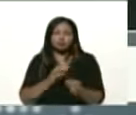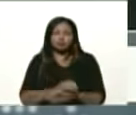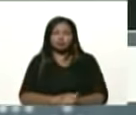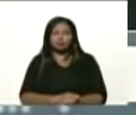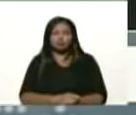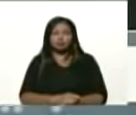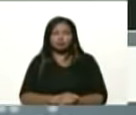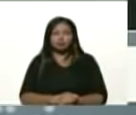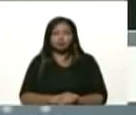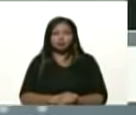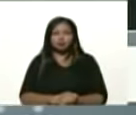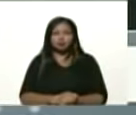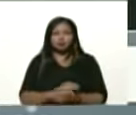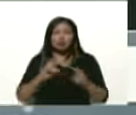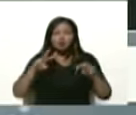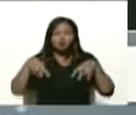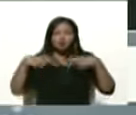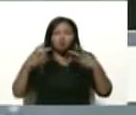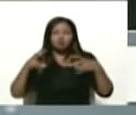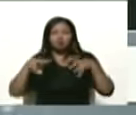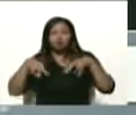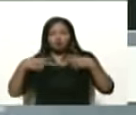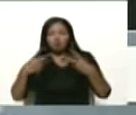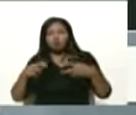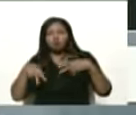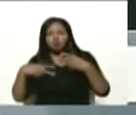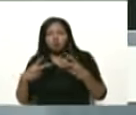renovando, renovando, renovando,